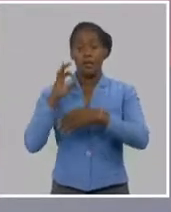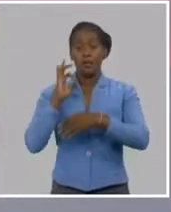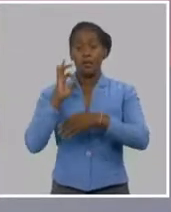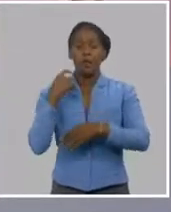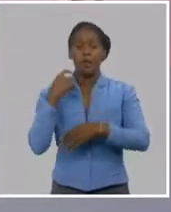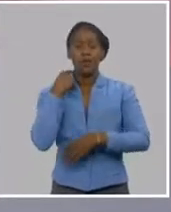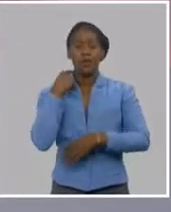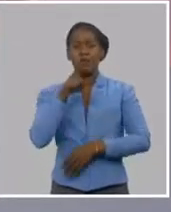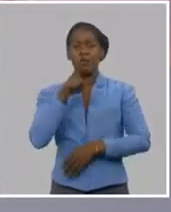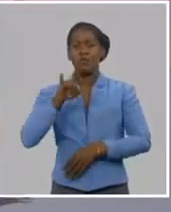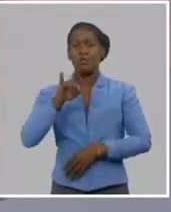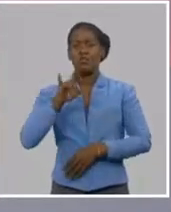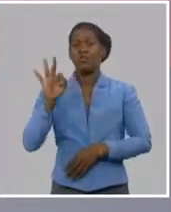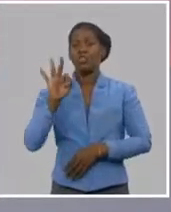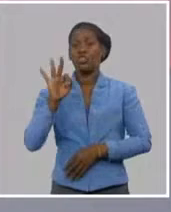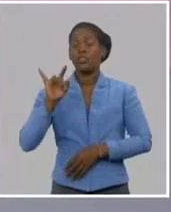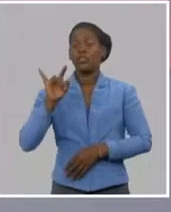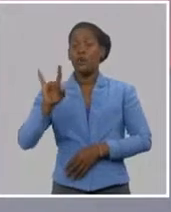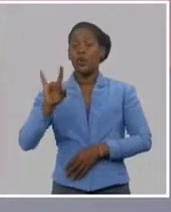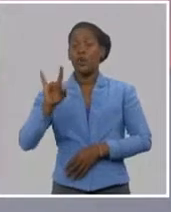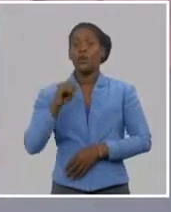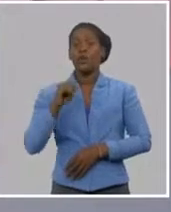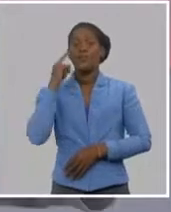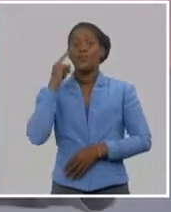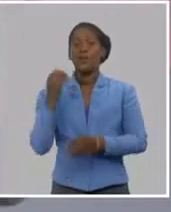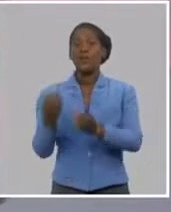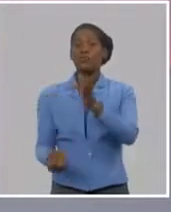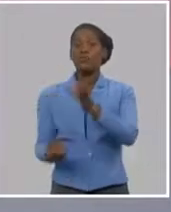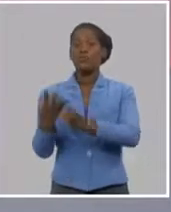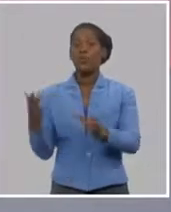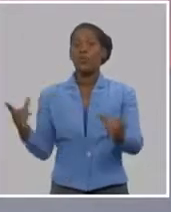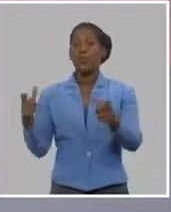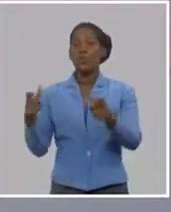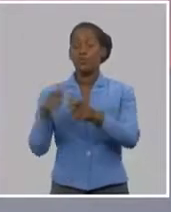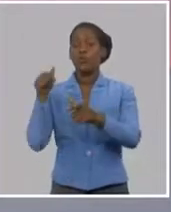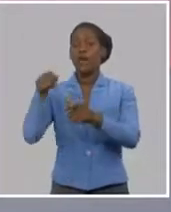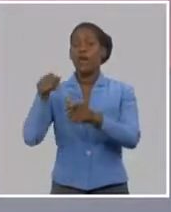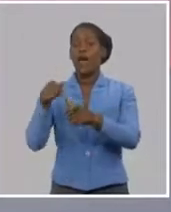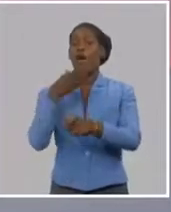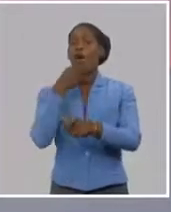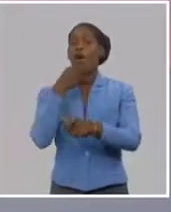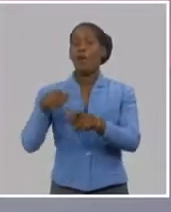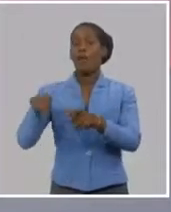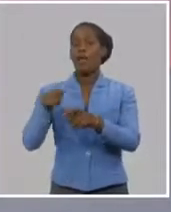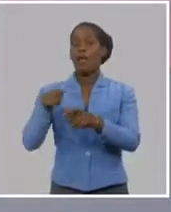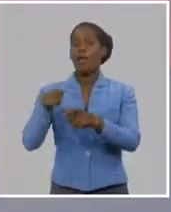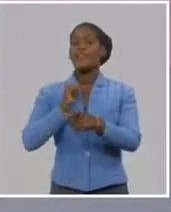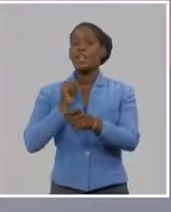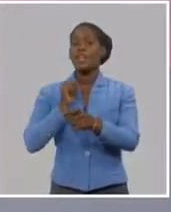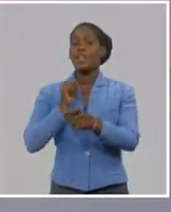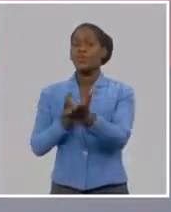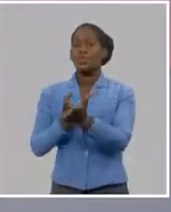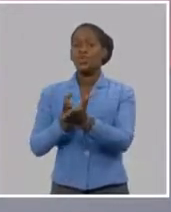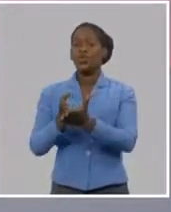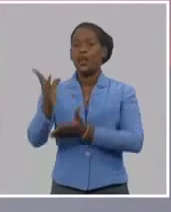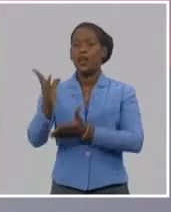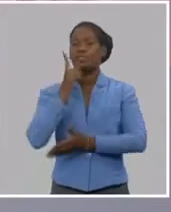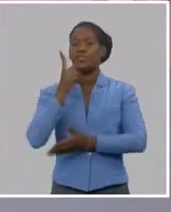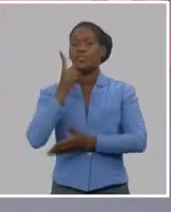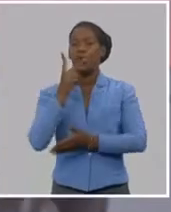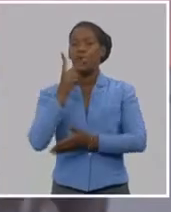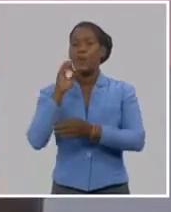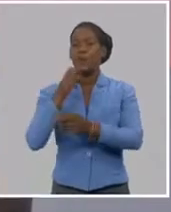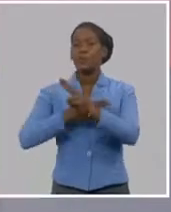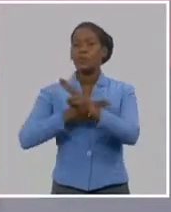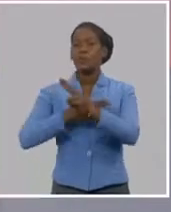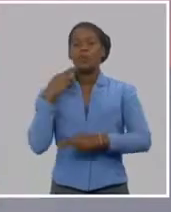es que los jóvenes asumen este compromiso de llevar adelante el seminario. Y 30 años después, el movimiento juvenil martiano se ha